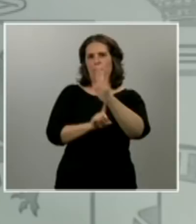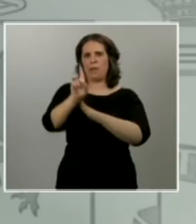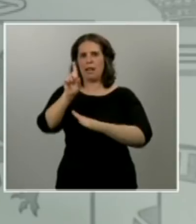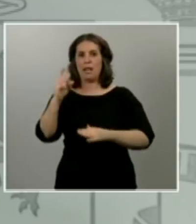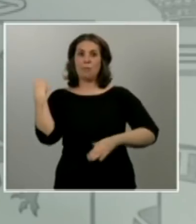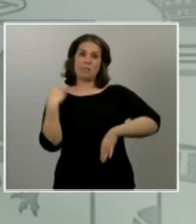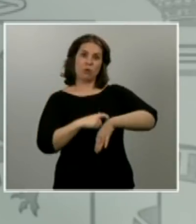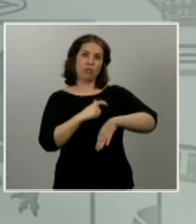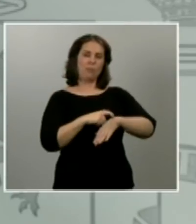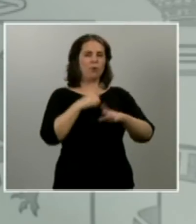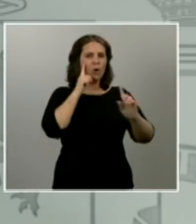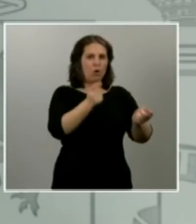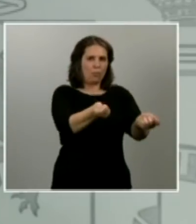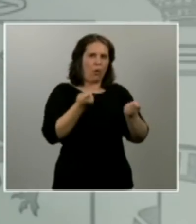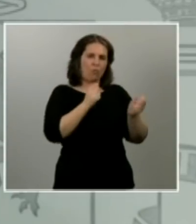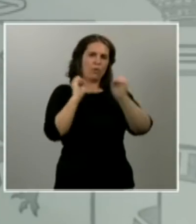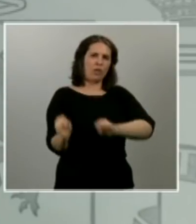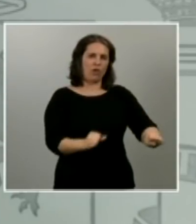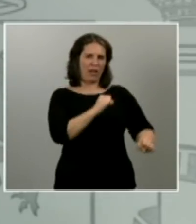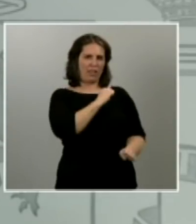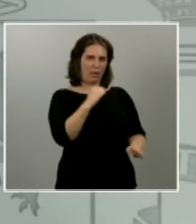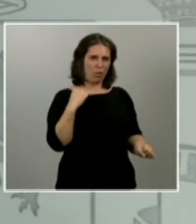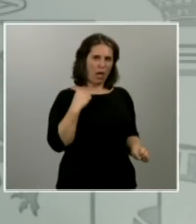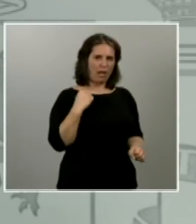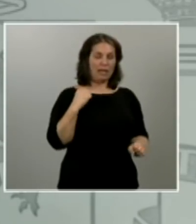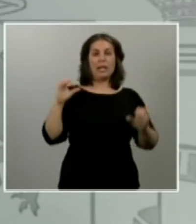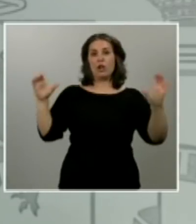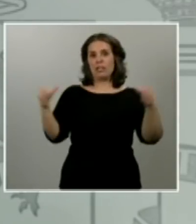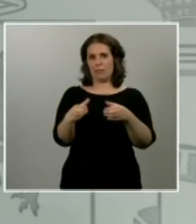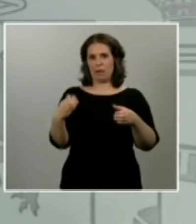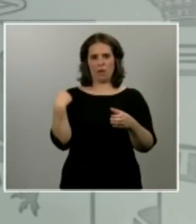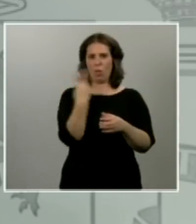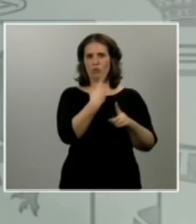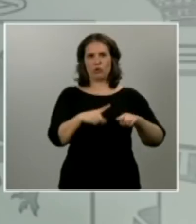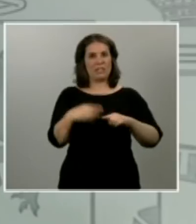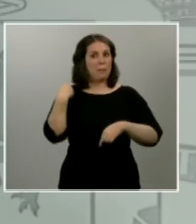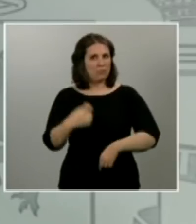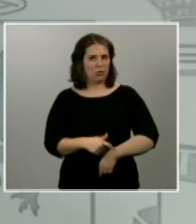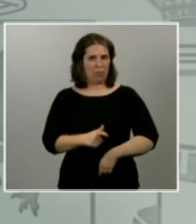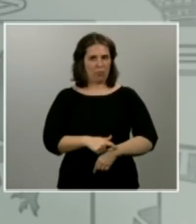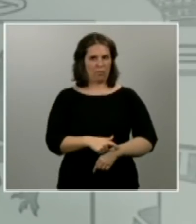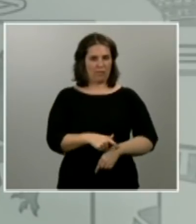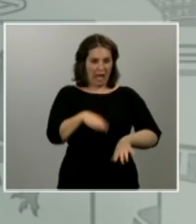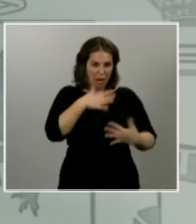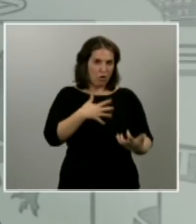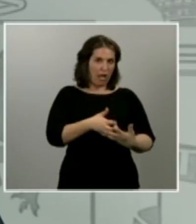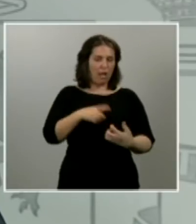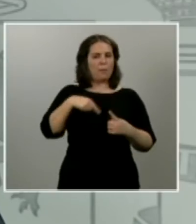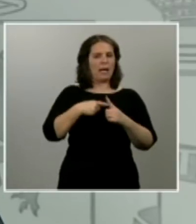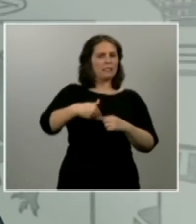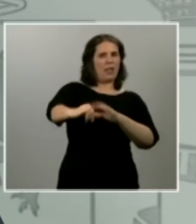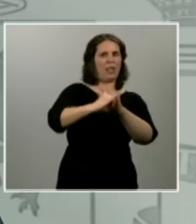mediante la protección individual y también la colectiva. Resulta evidente que la victoria total